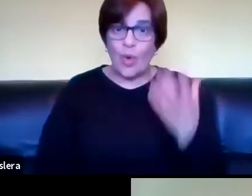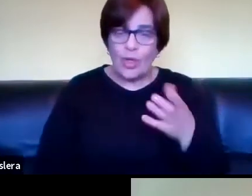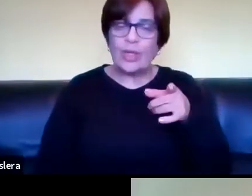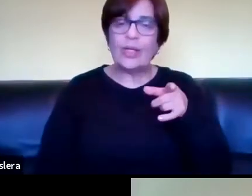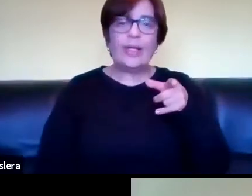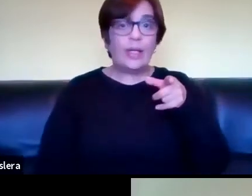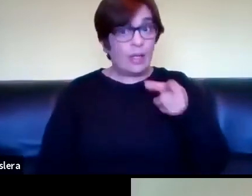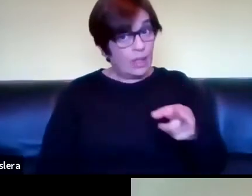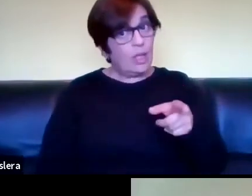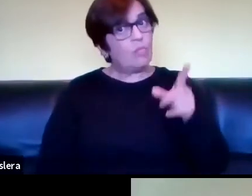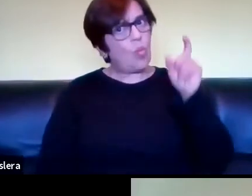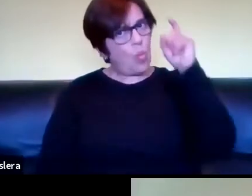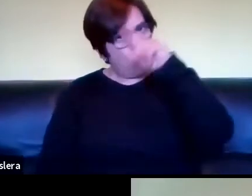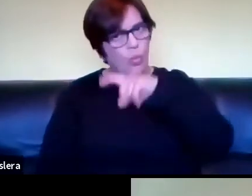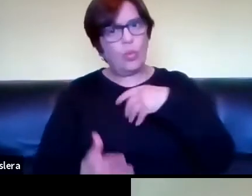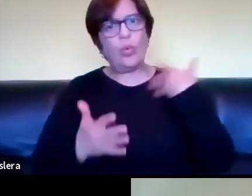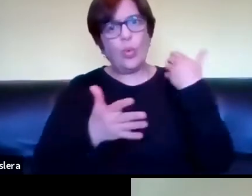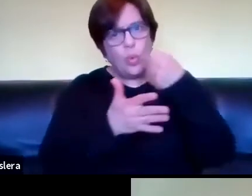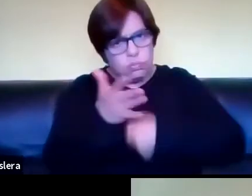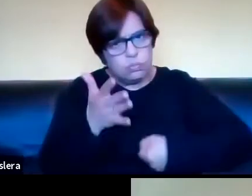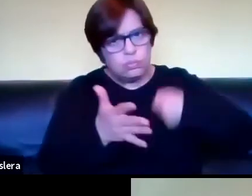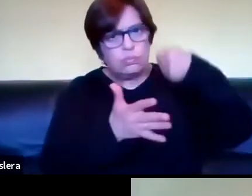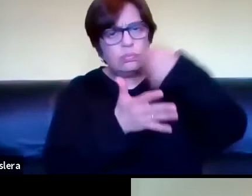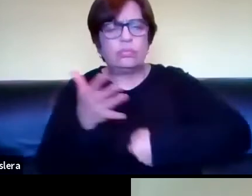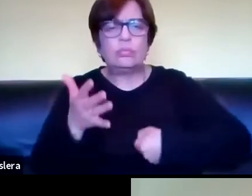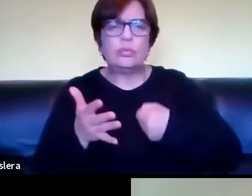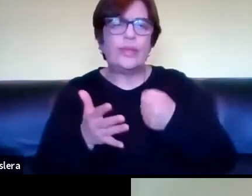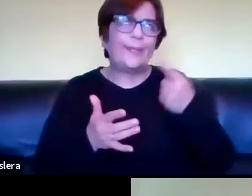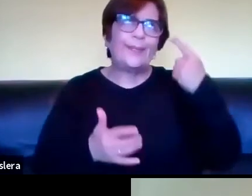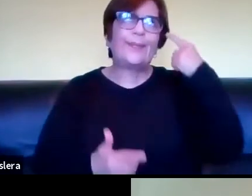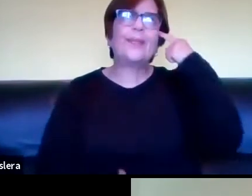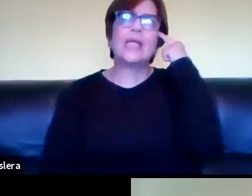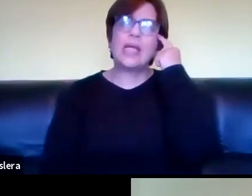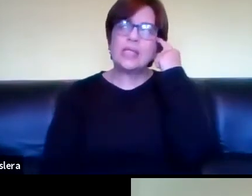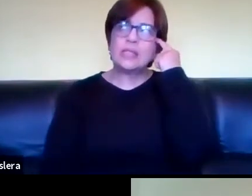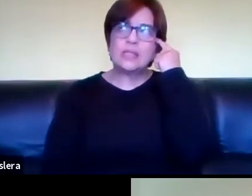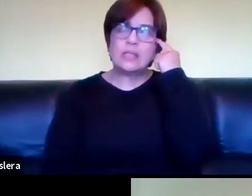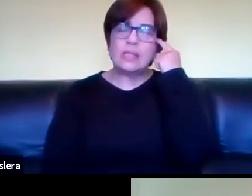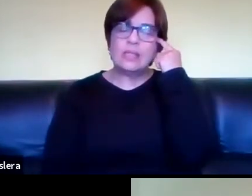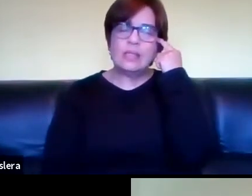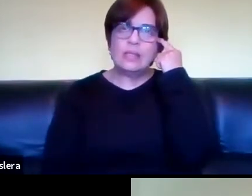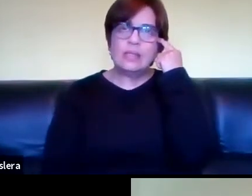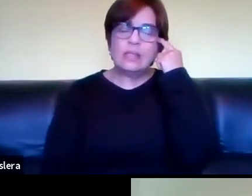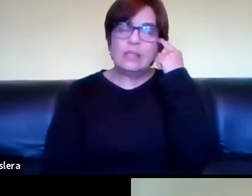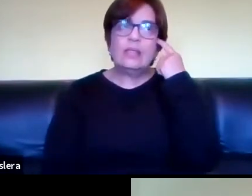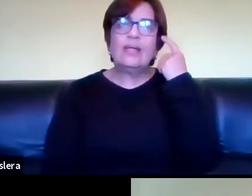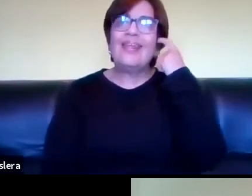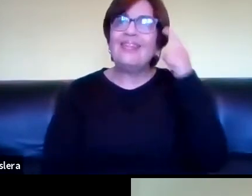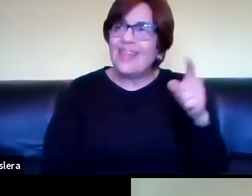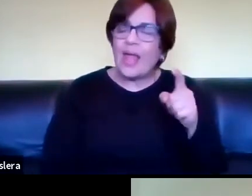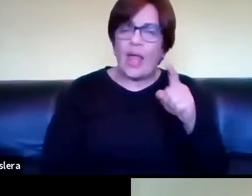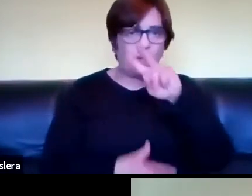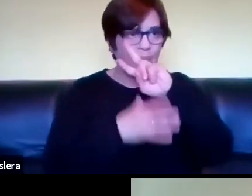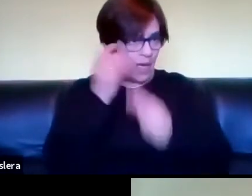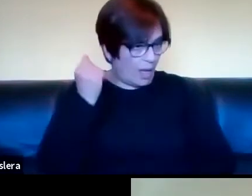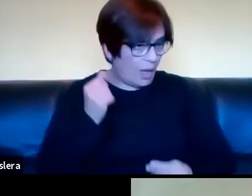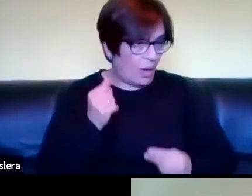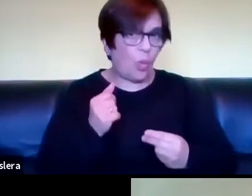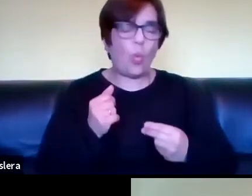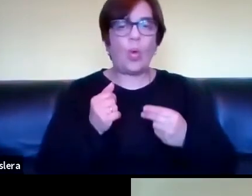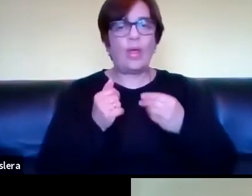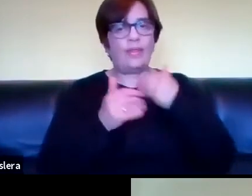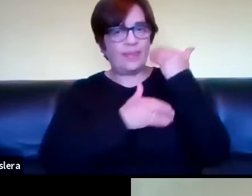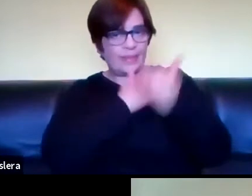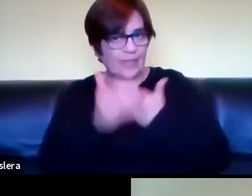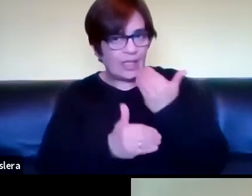bastante arduo esto de pensar una política bilingüe en el